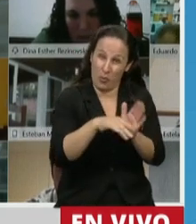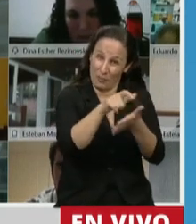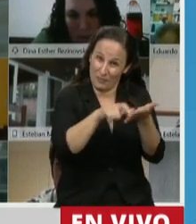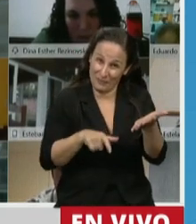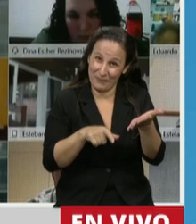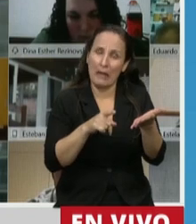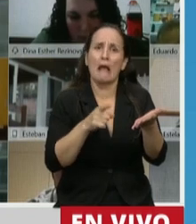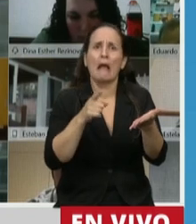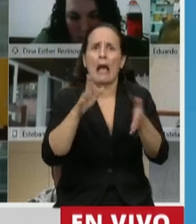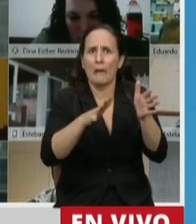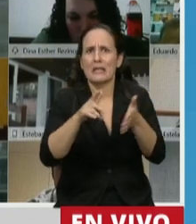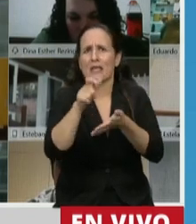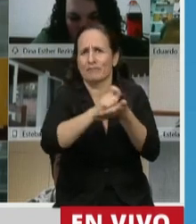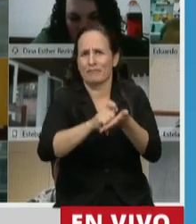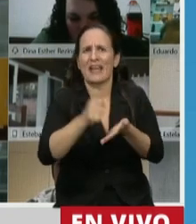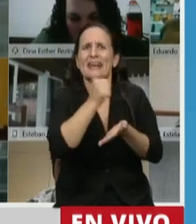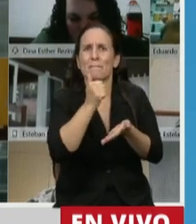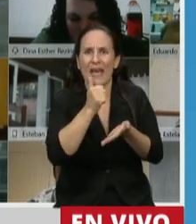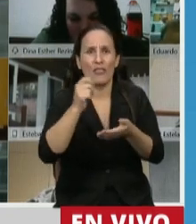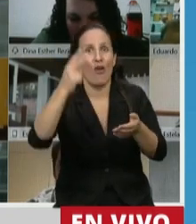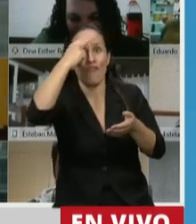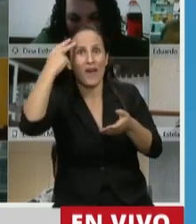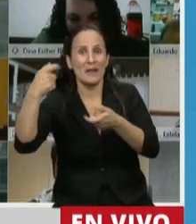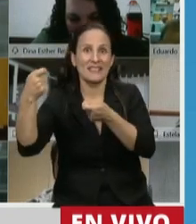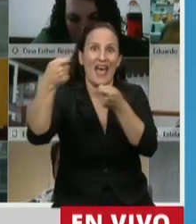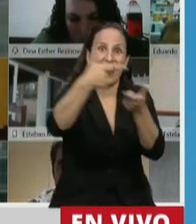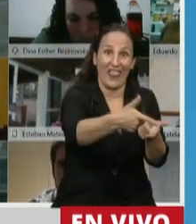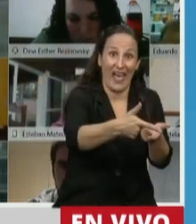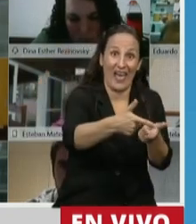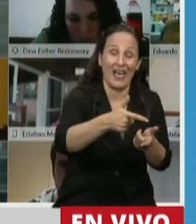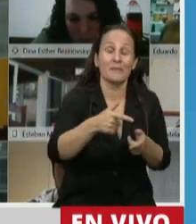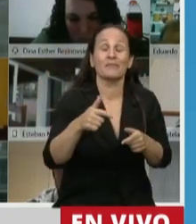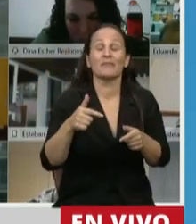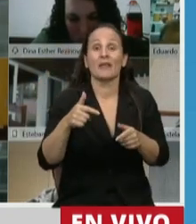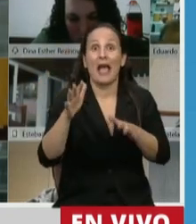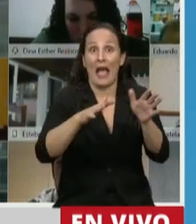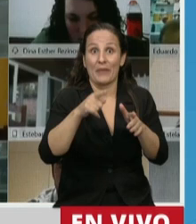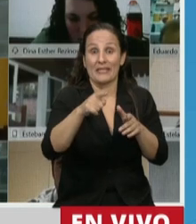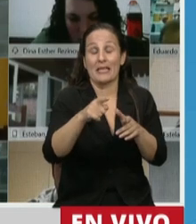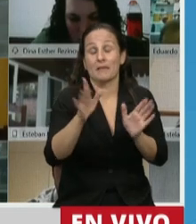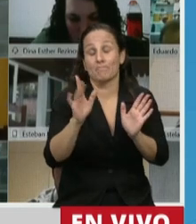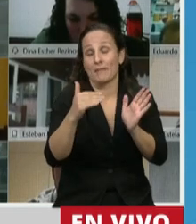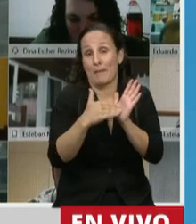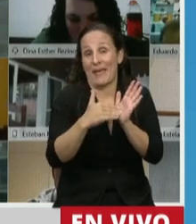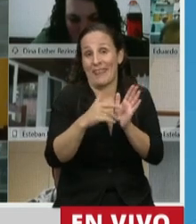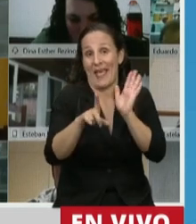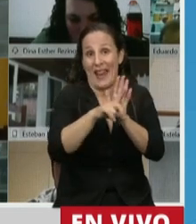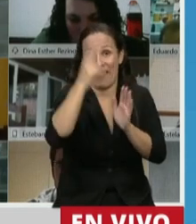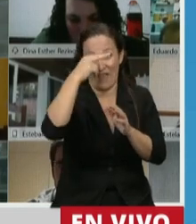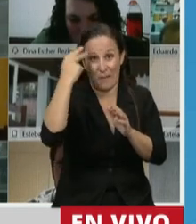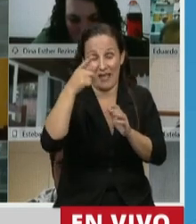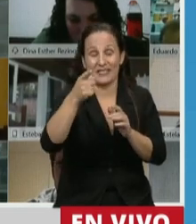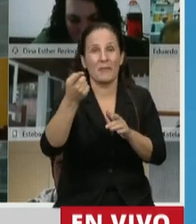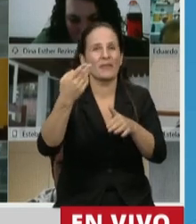de la dispensa del medicamento cuando la farmacia entrega el medicamento el mismo debe ser hoy guardado según la ley de farmacia en